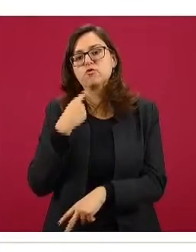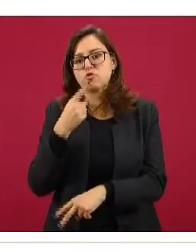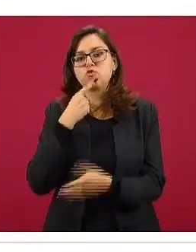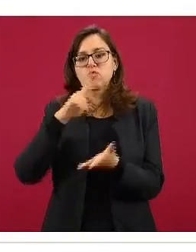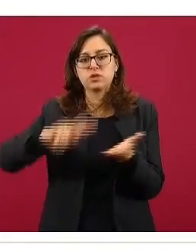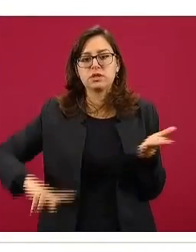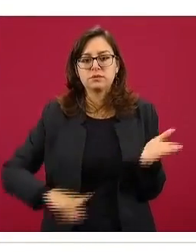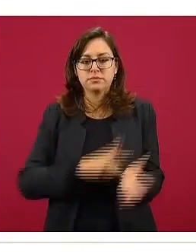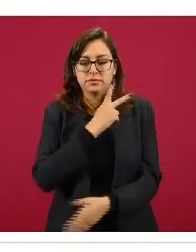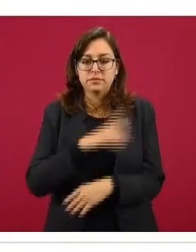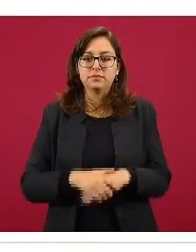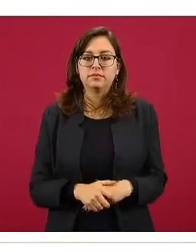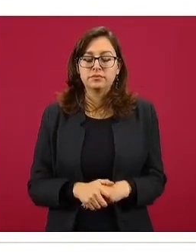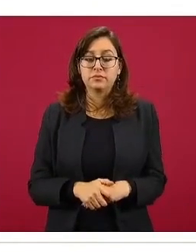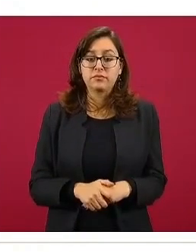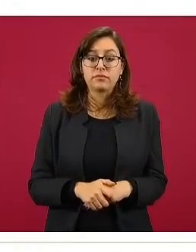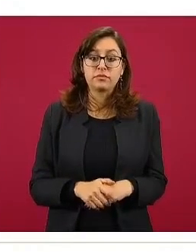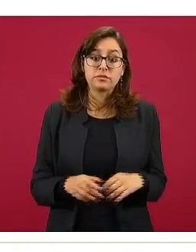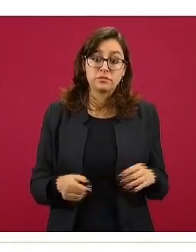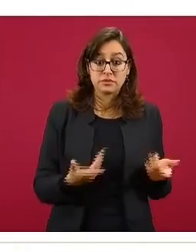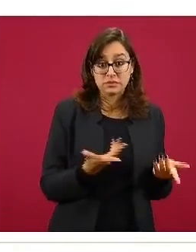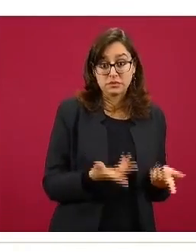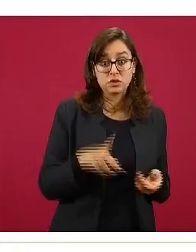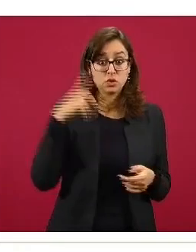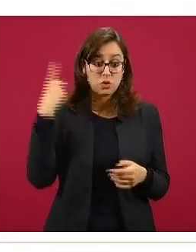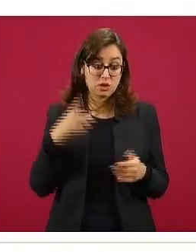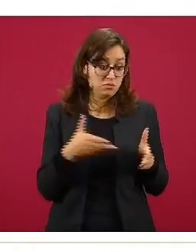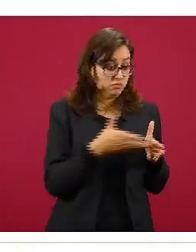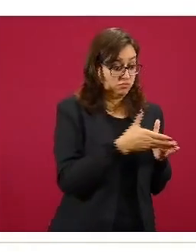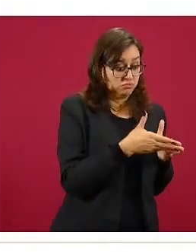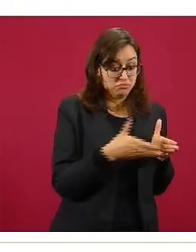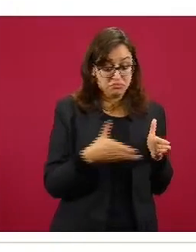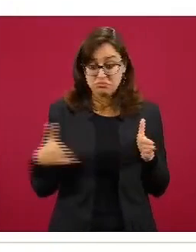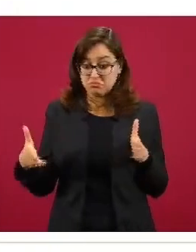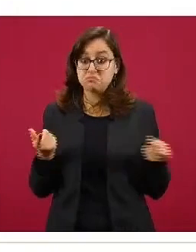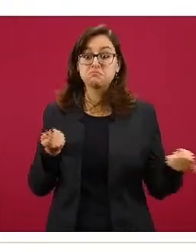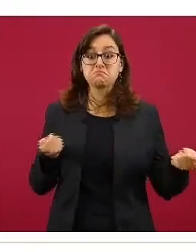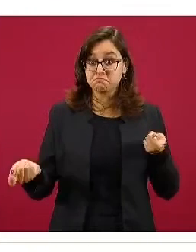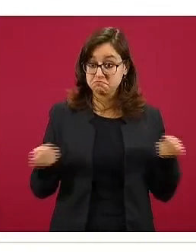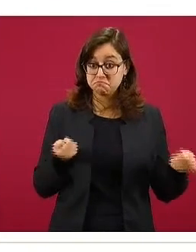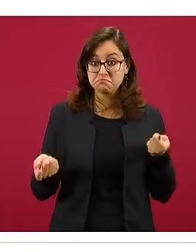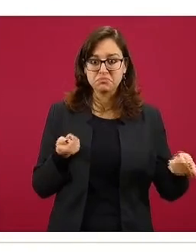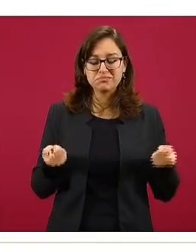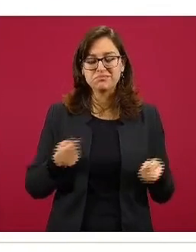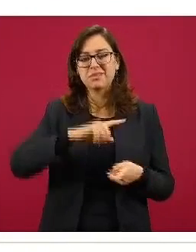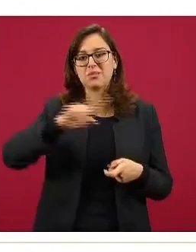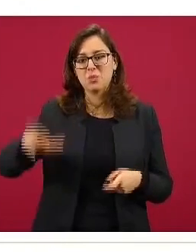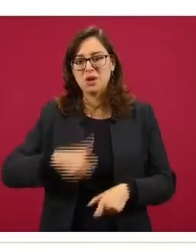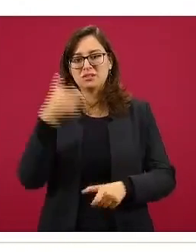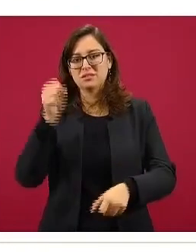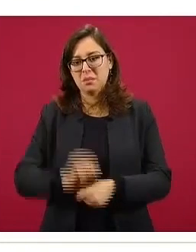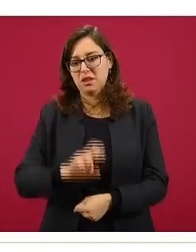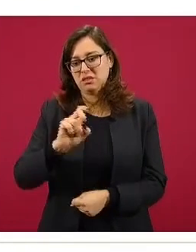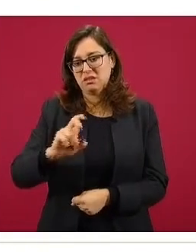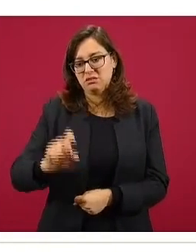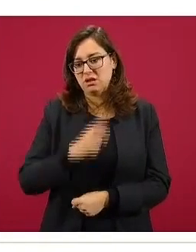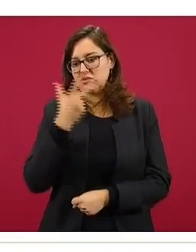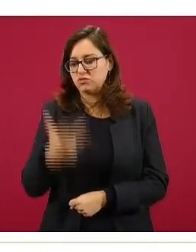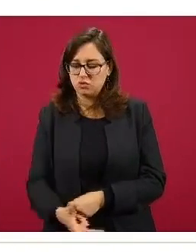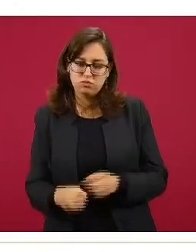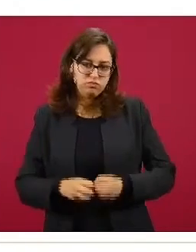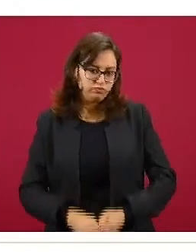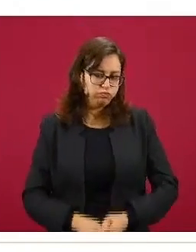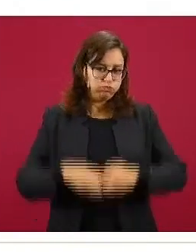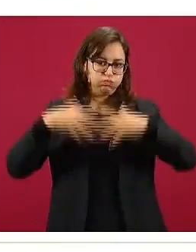la pena destacarlo, que tuvieron un buen control por muchas semanas, más de 14 semanas y es a partir de la semana 38 en donde tienen